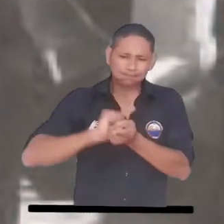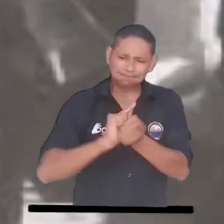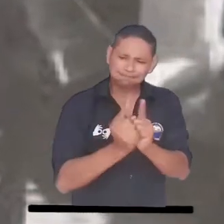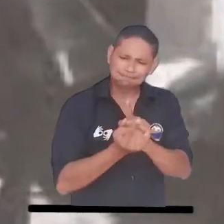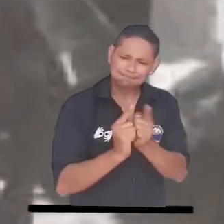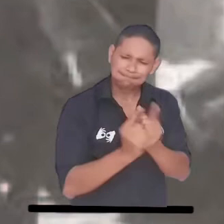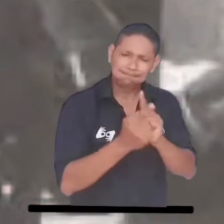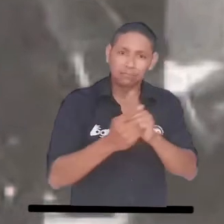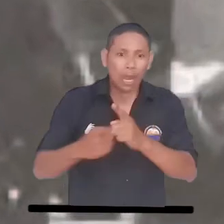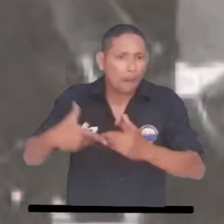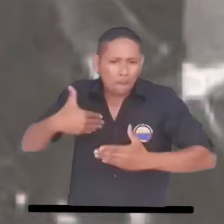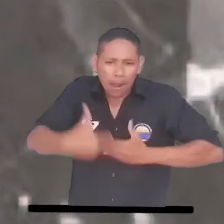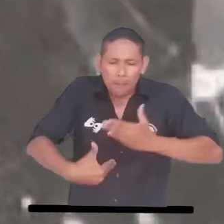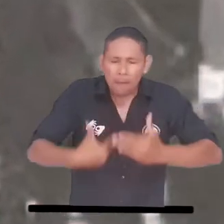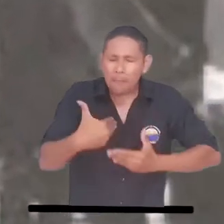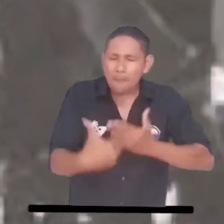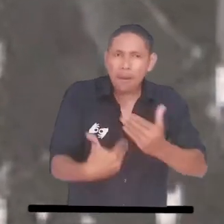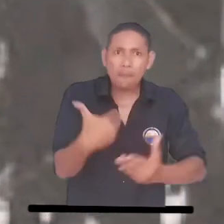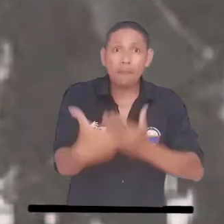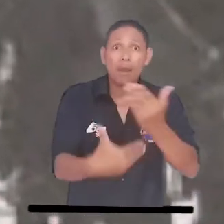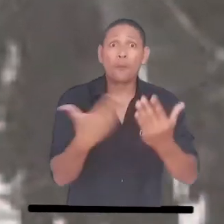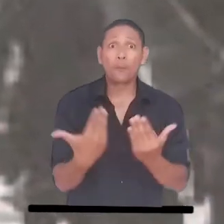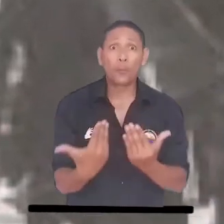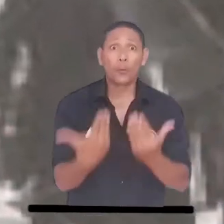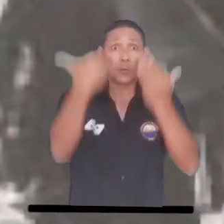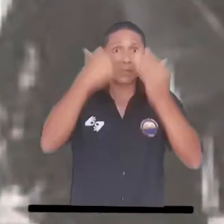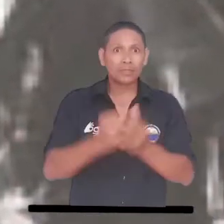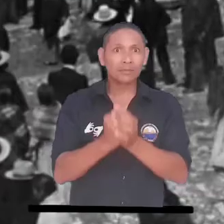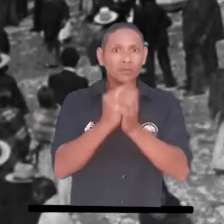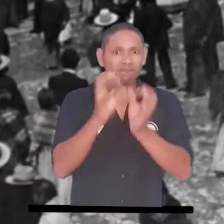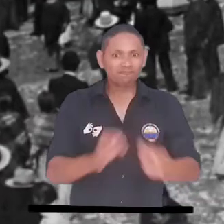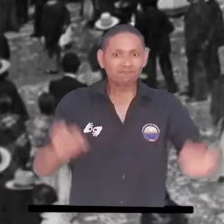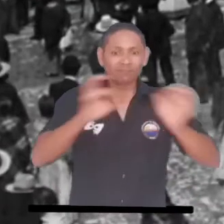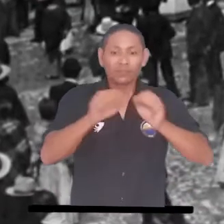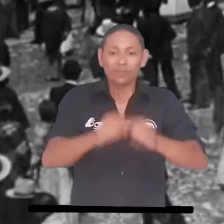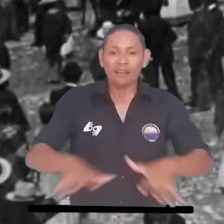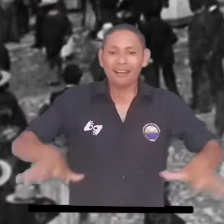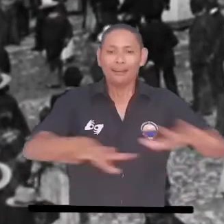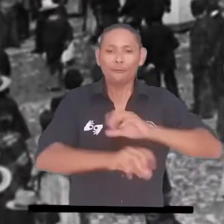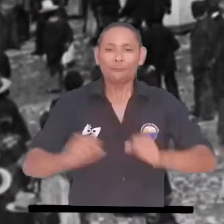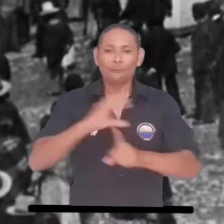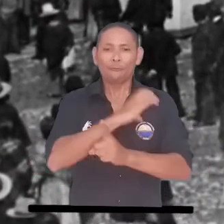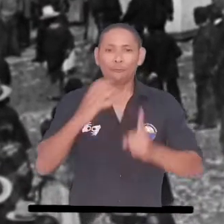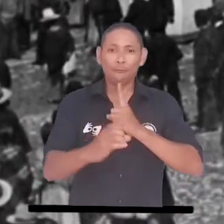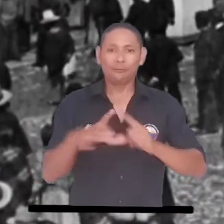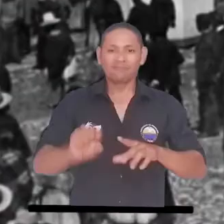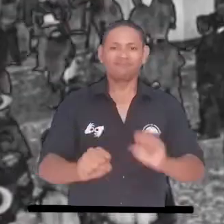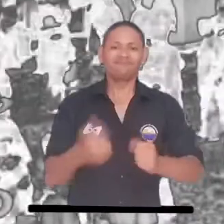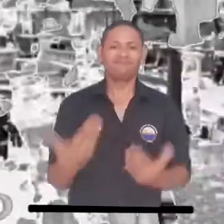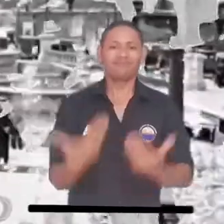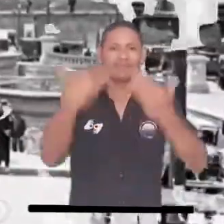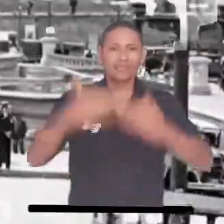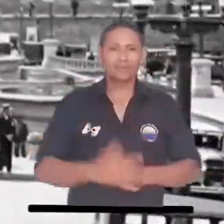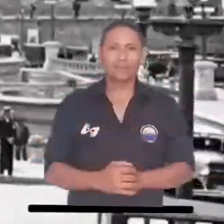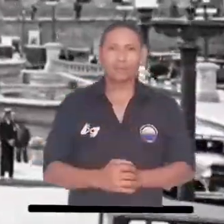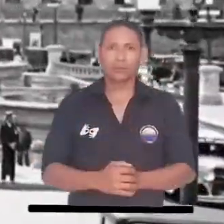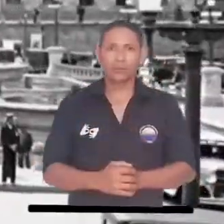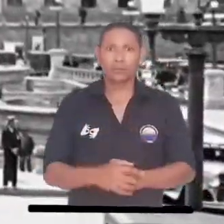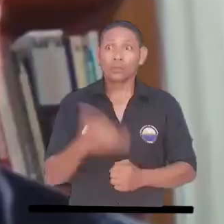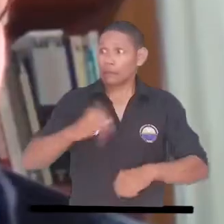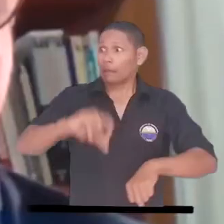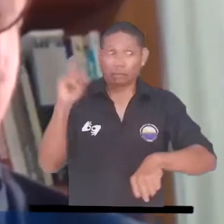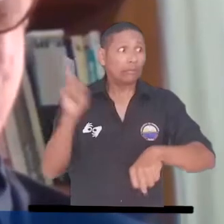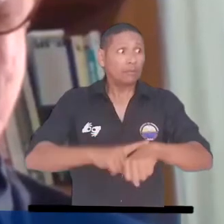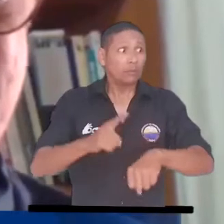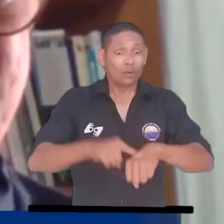generando transformaciones y avances en torno a la dinamización del patrimonio cultural. Creo que ya era hora de